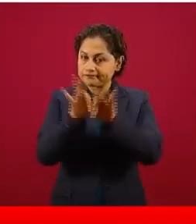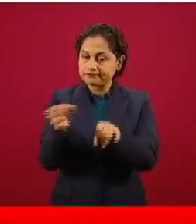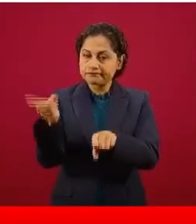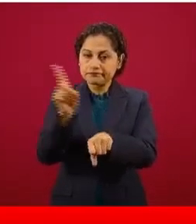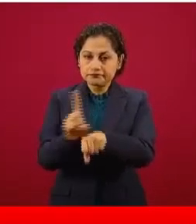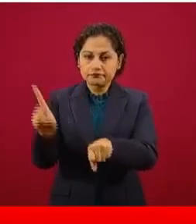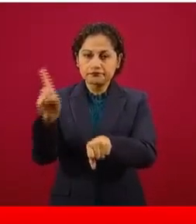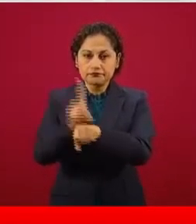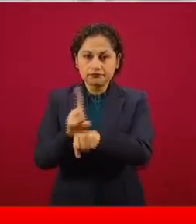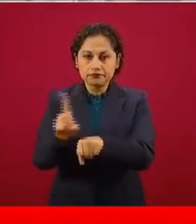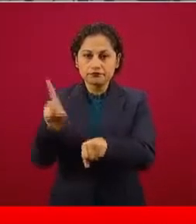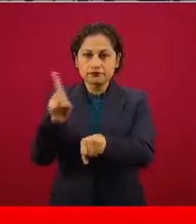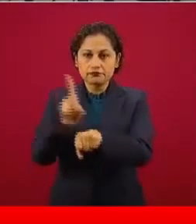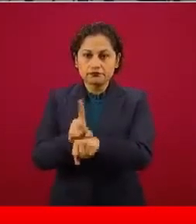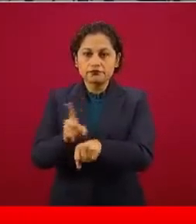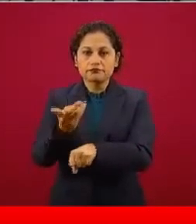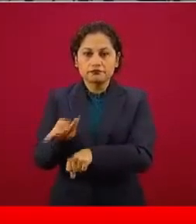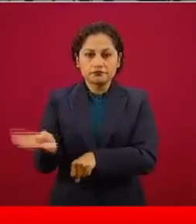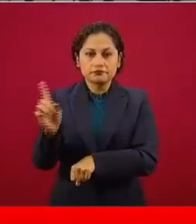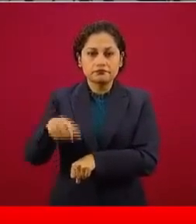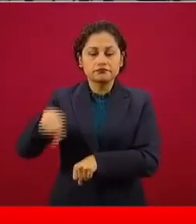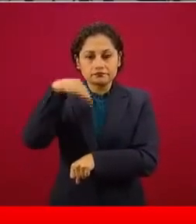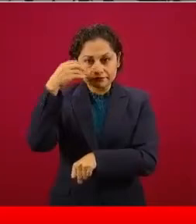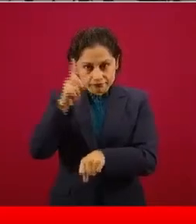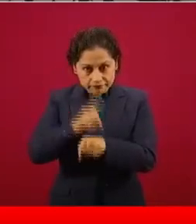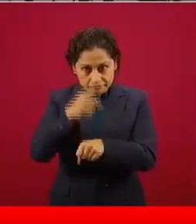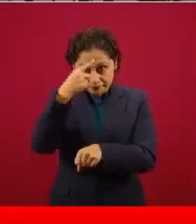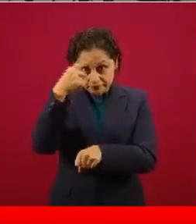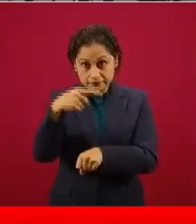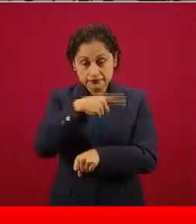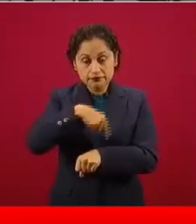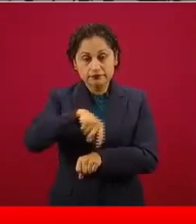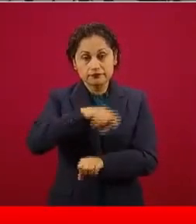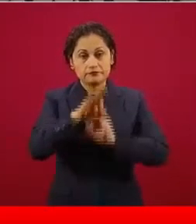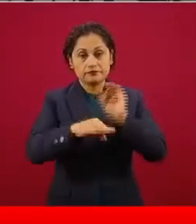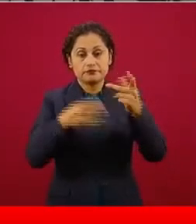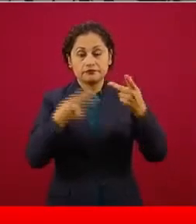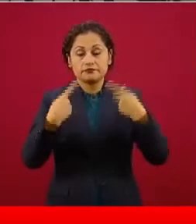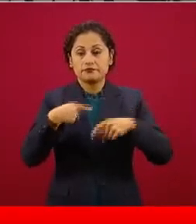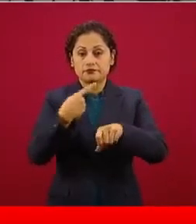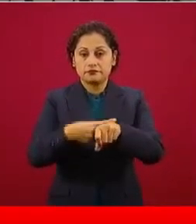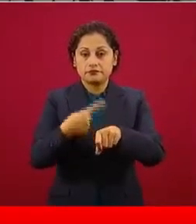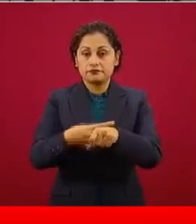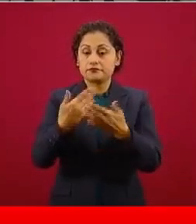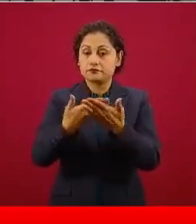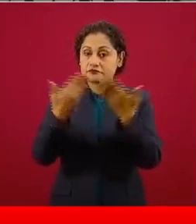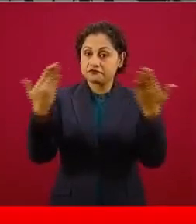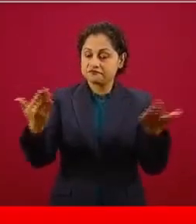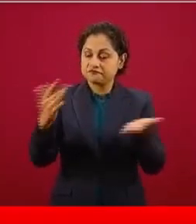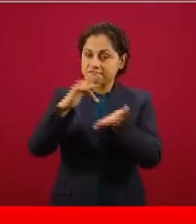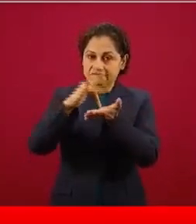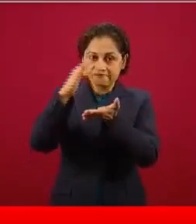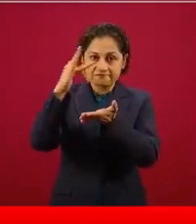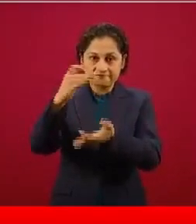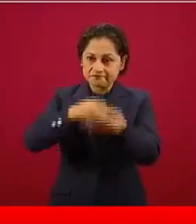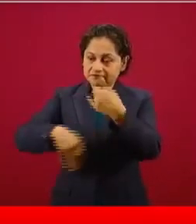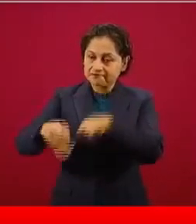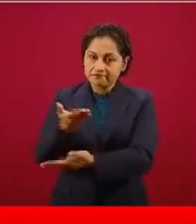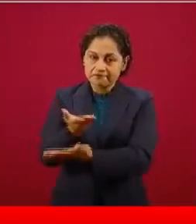para atender a nuestros pacientes COVID. Para todos ellos nuestro querido agradecimiento, nuestro